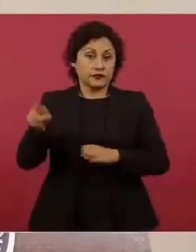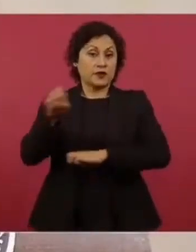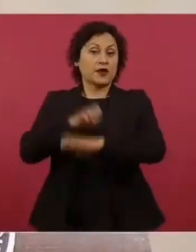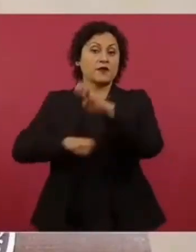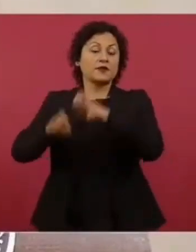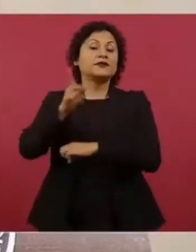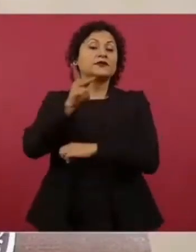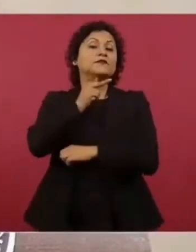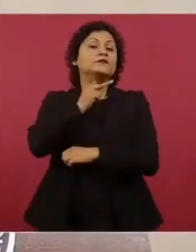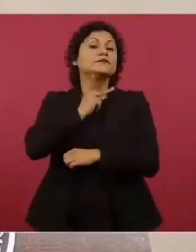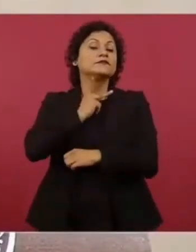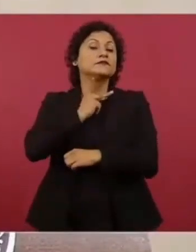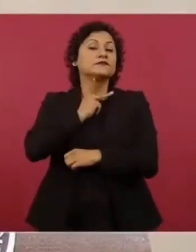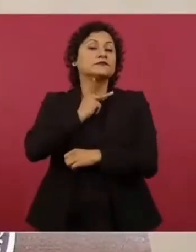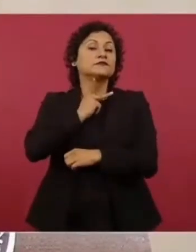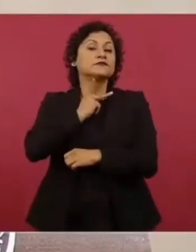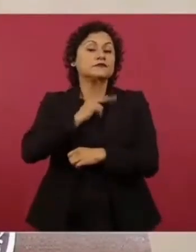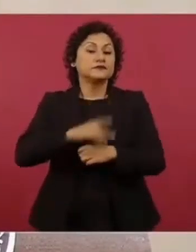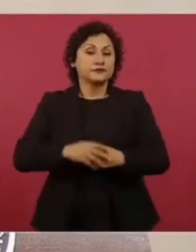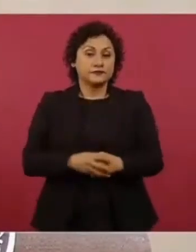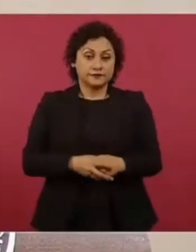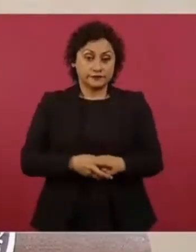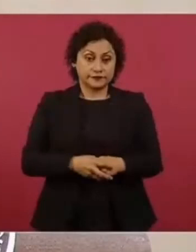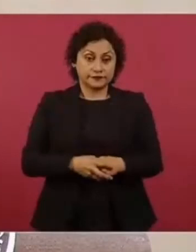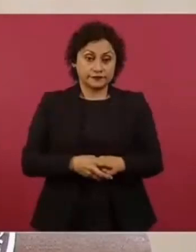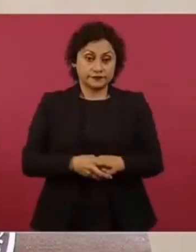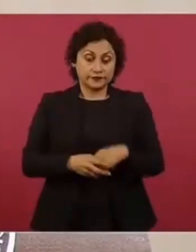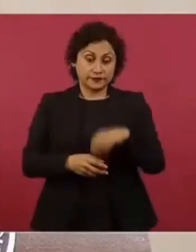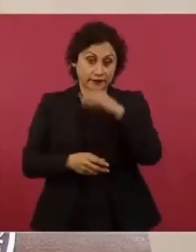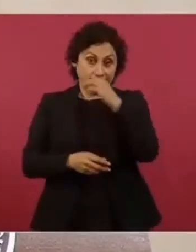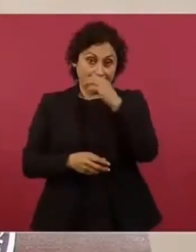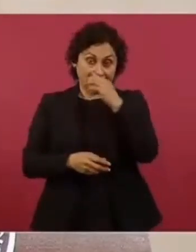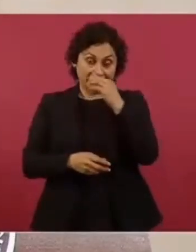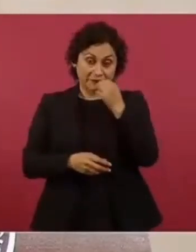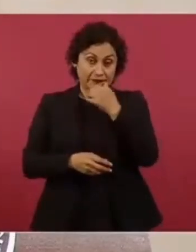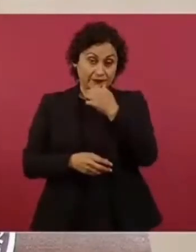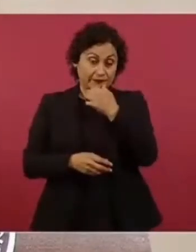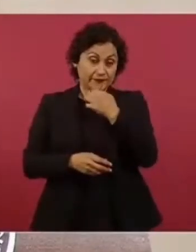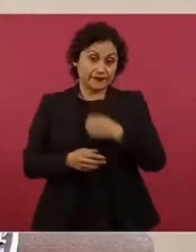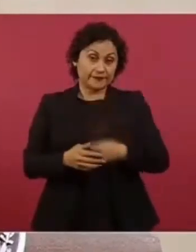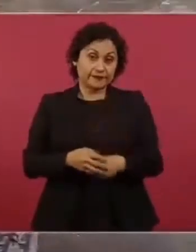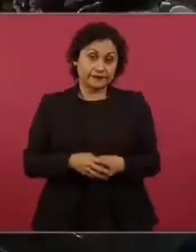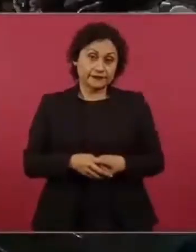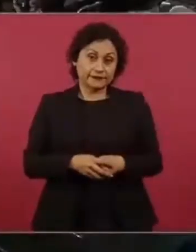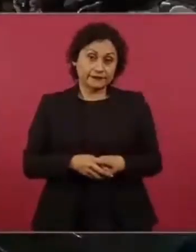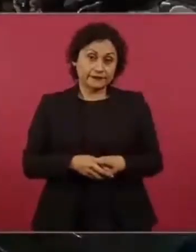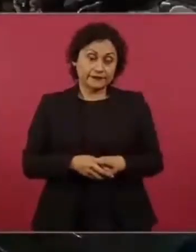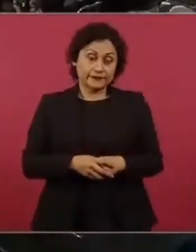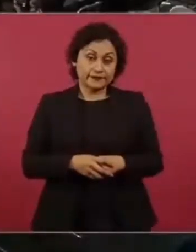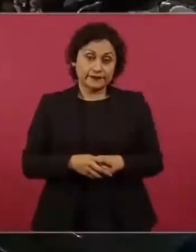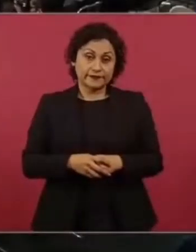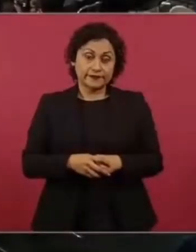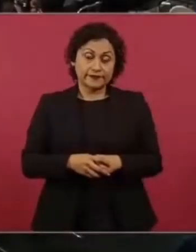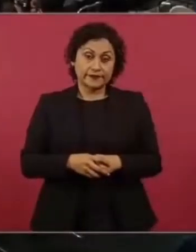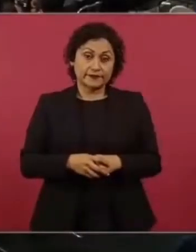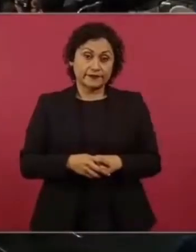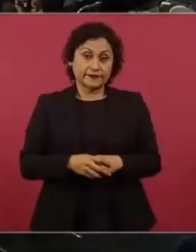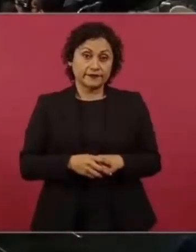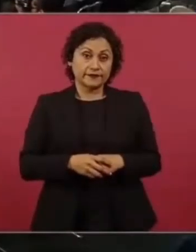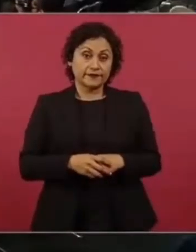que tiene una parte importante